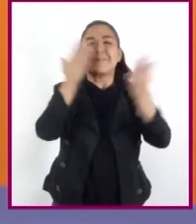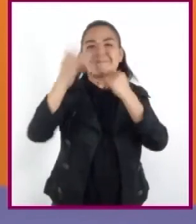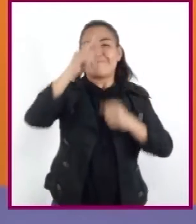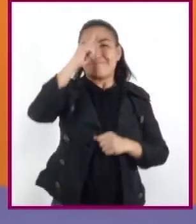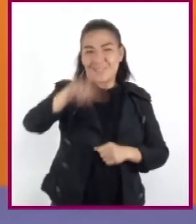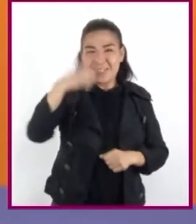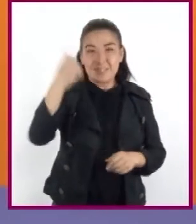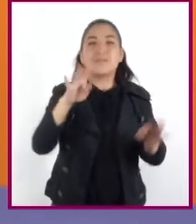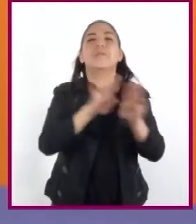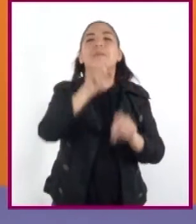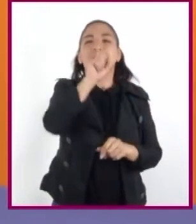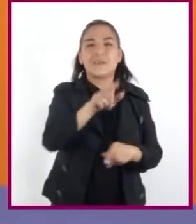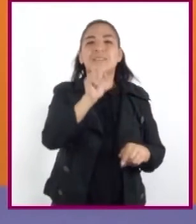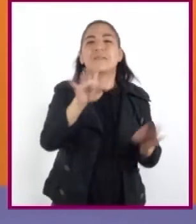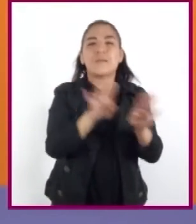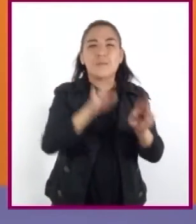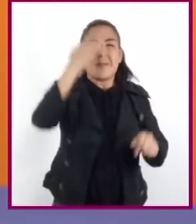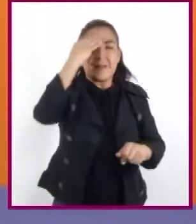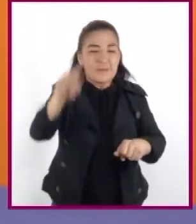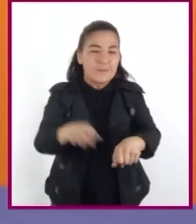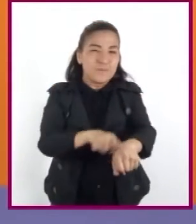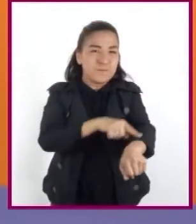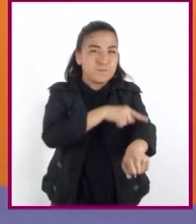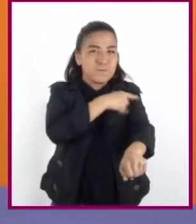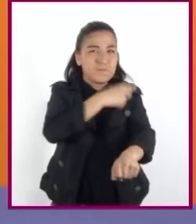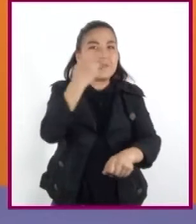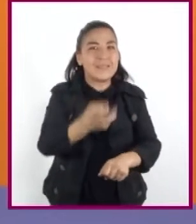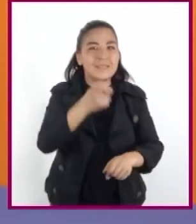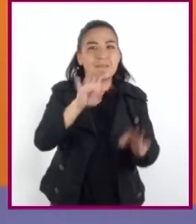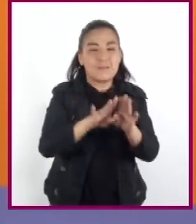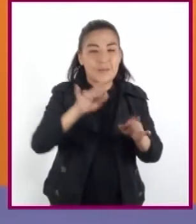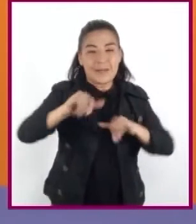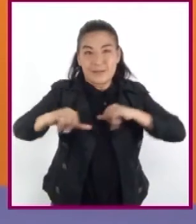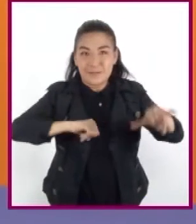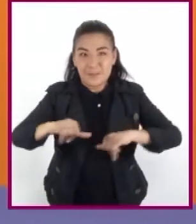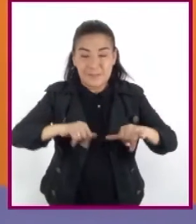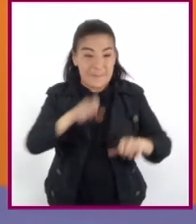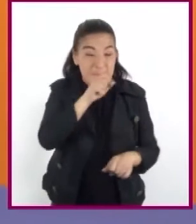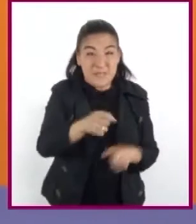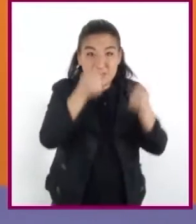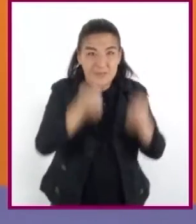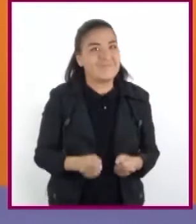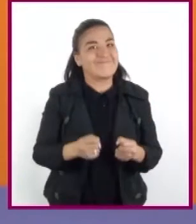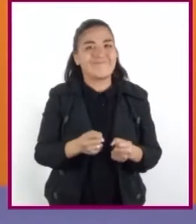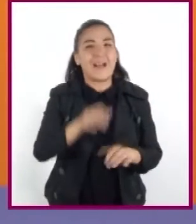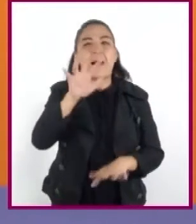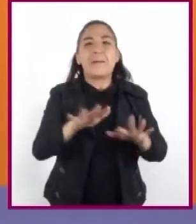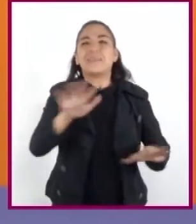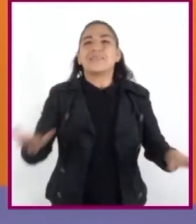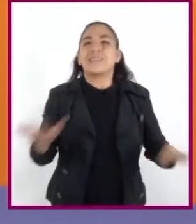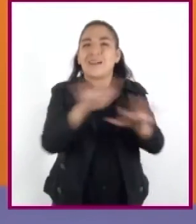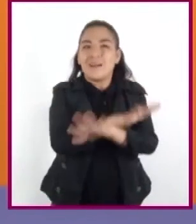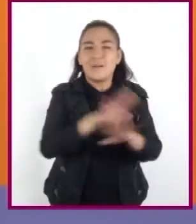Así como ocurre con la periodización, los límites geográficos no son fijos, por ello no coinciden siempre en el tiempo